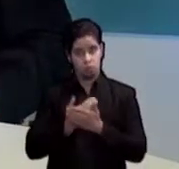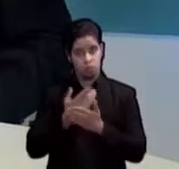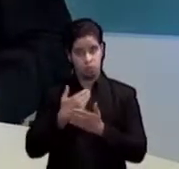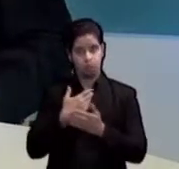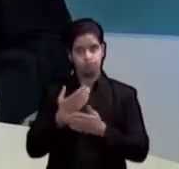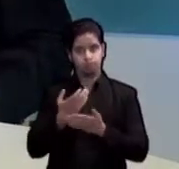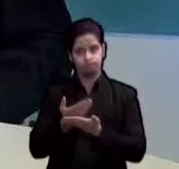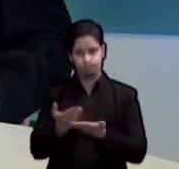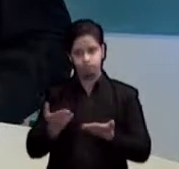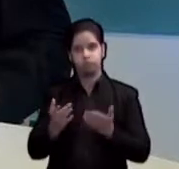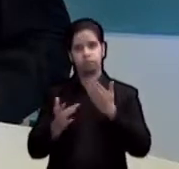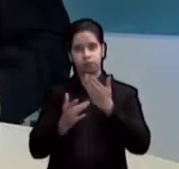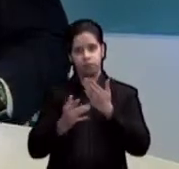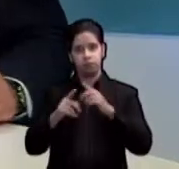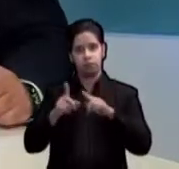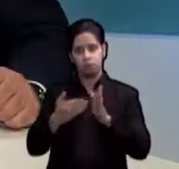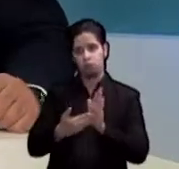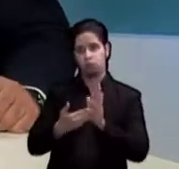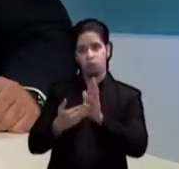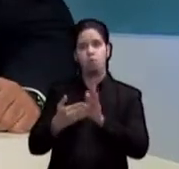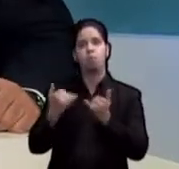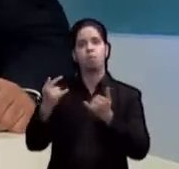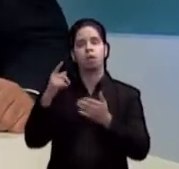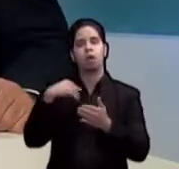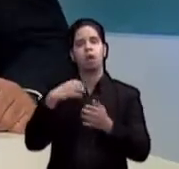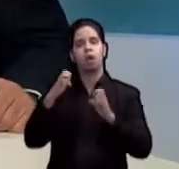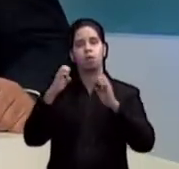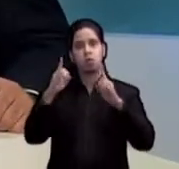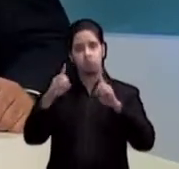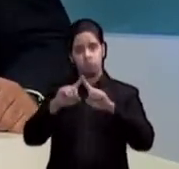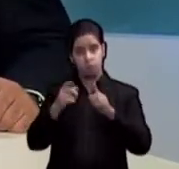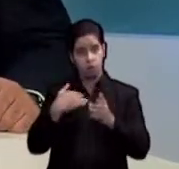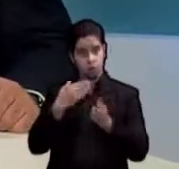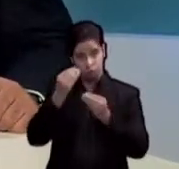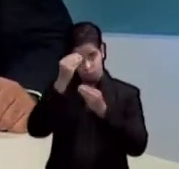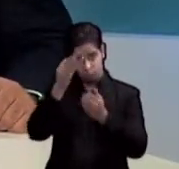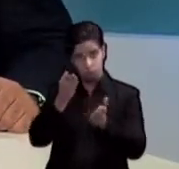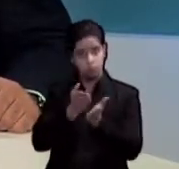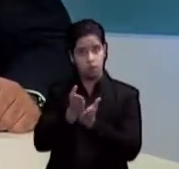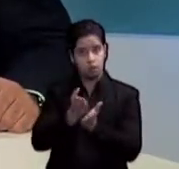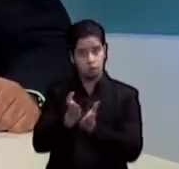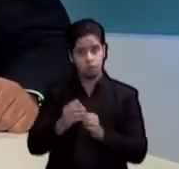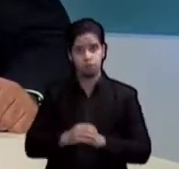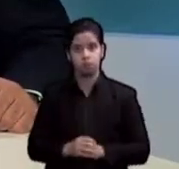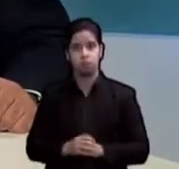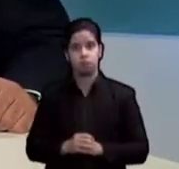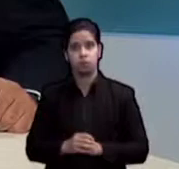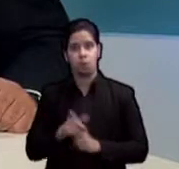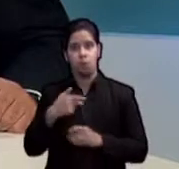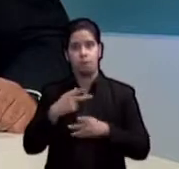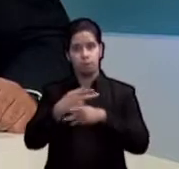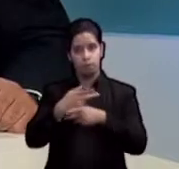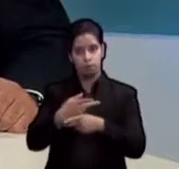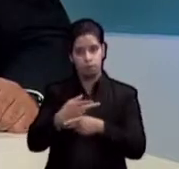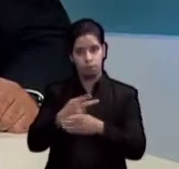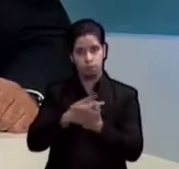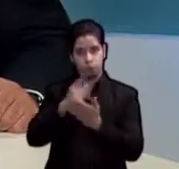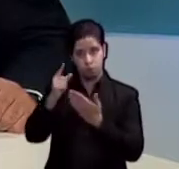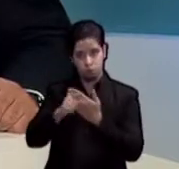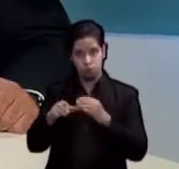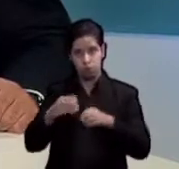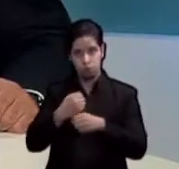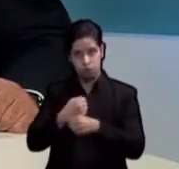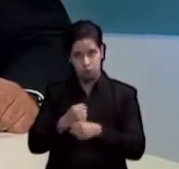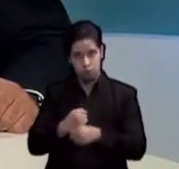se presentó hoy para la educación sobre los derechos e información legal. Se trata de un proyecto creado por la organización Espacios